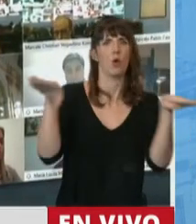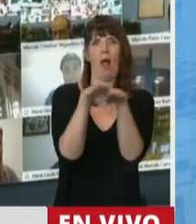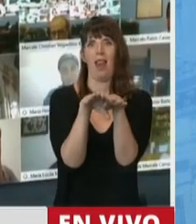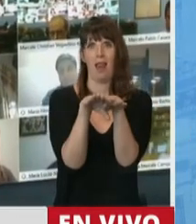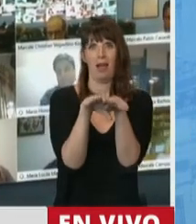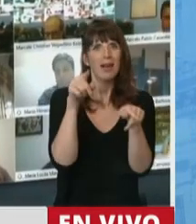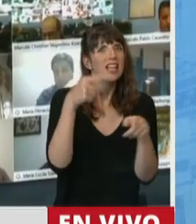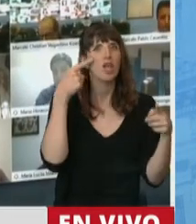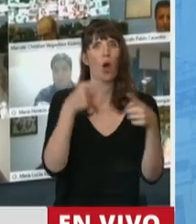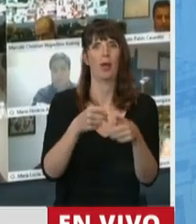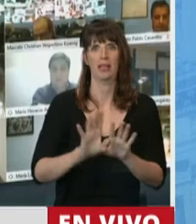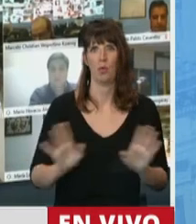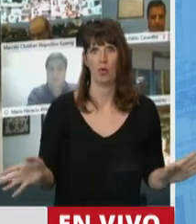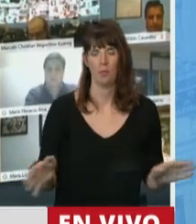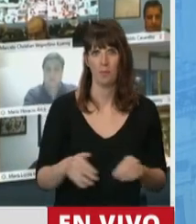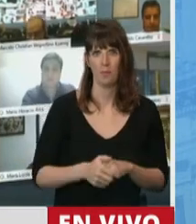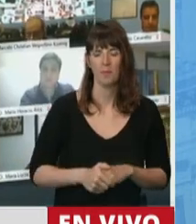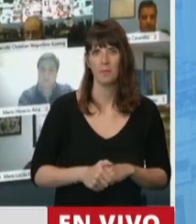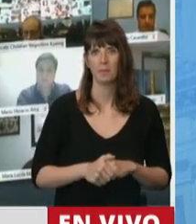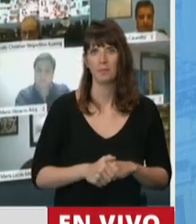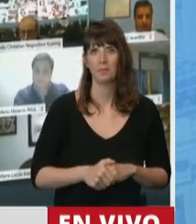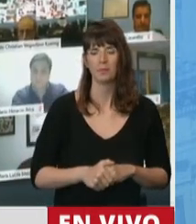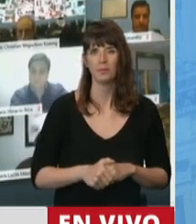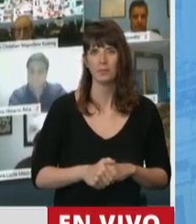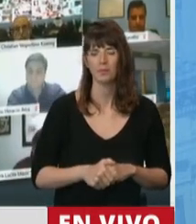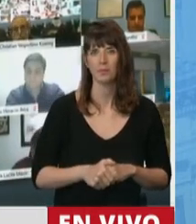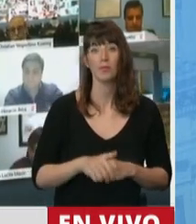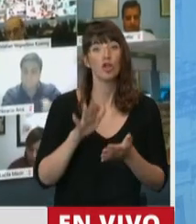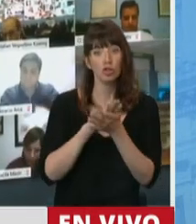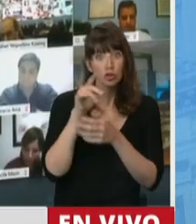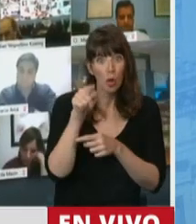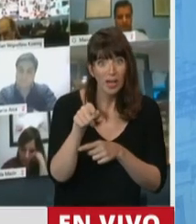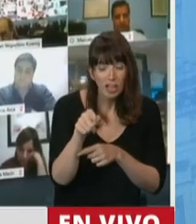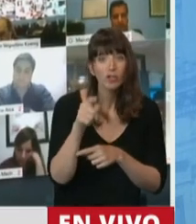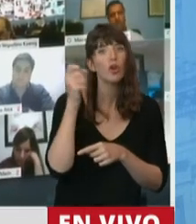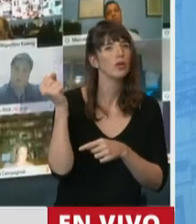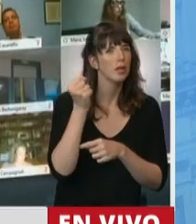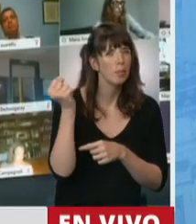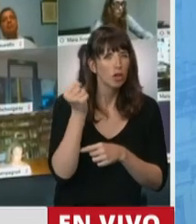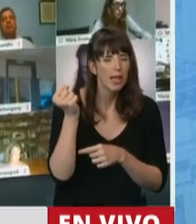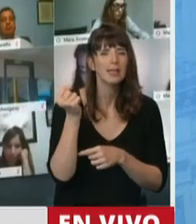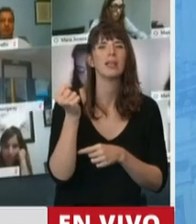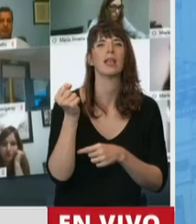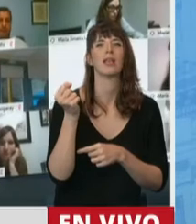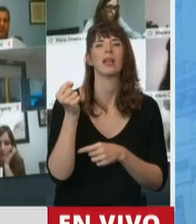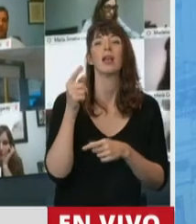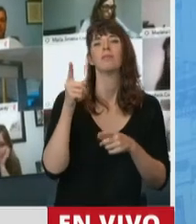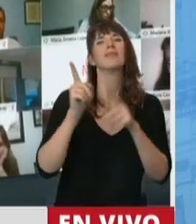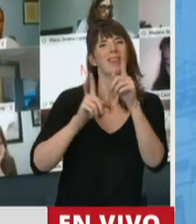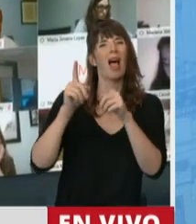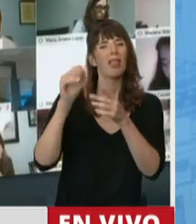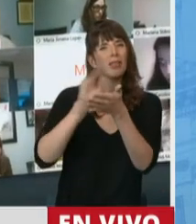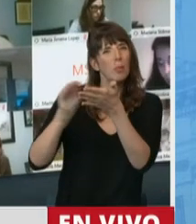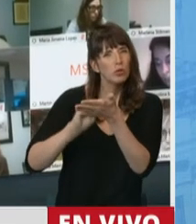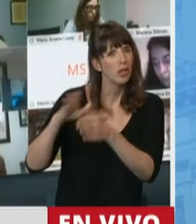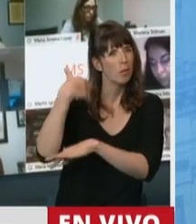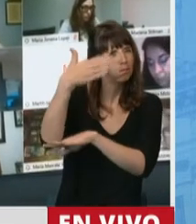sus casas. En ese sentido, es importante que destaquemos, ya lo han hecho los diputados que me